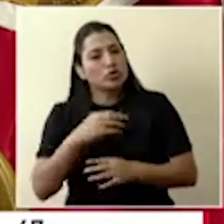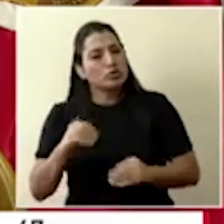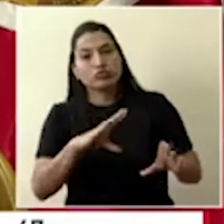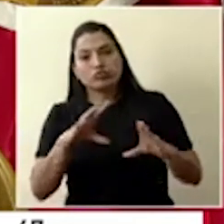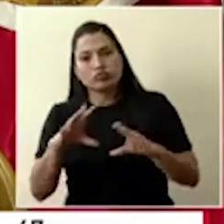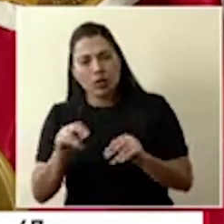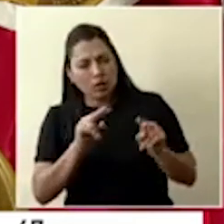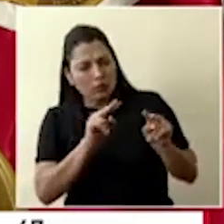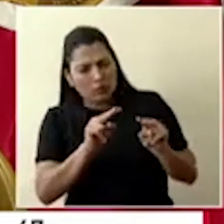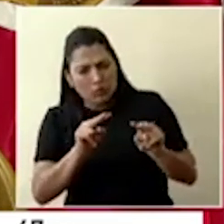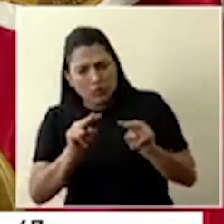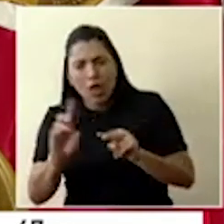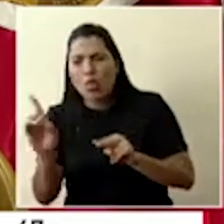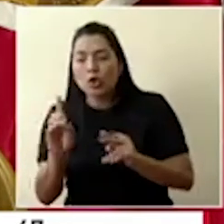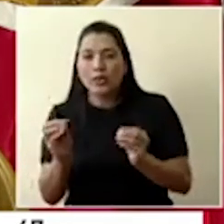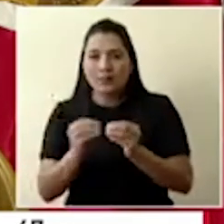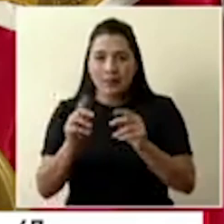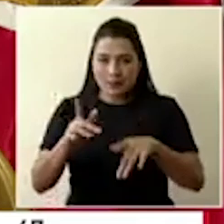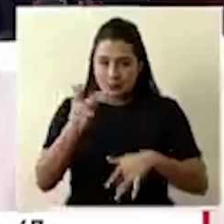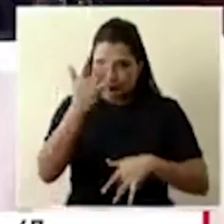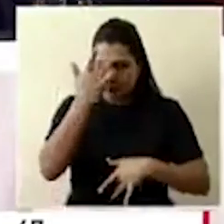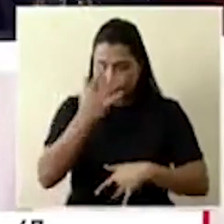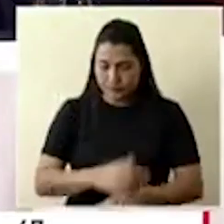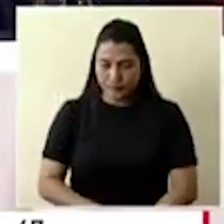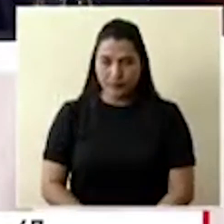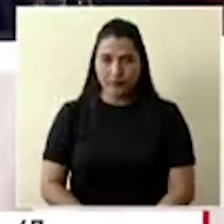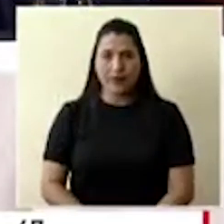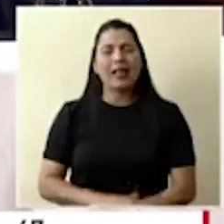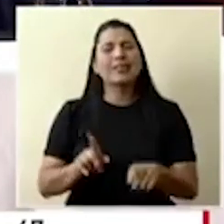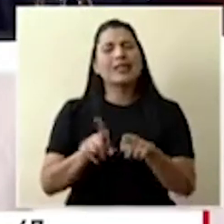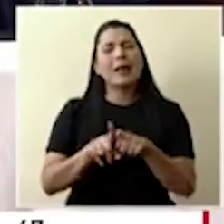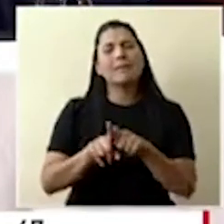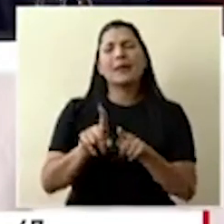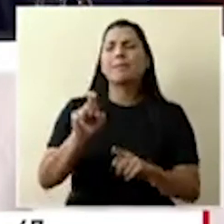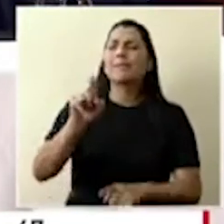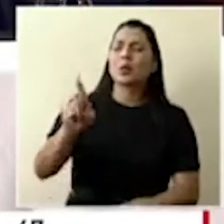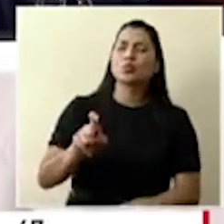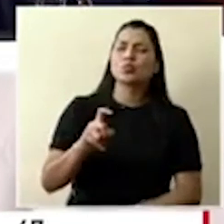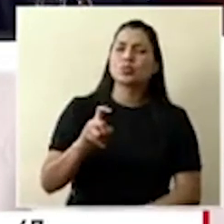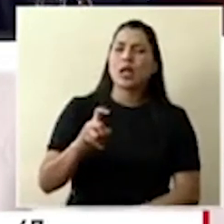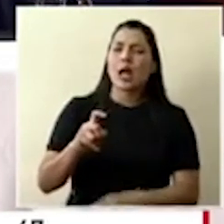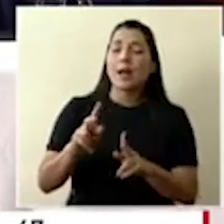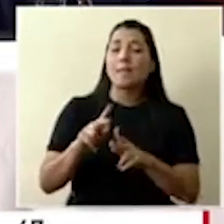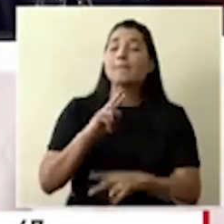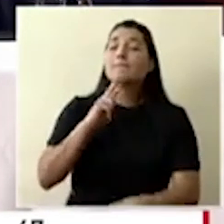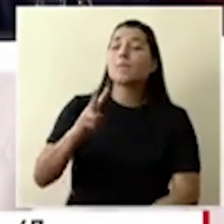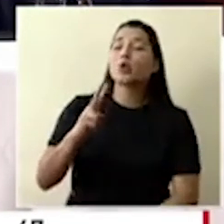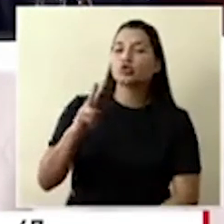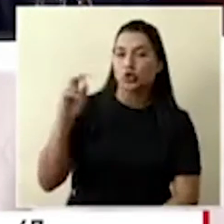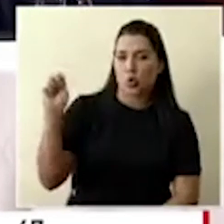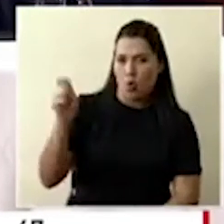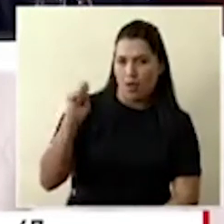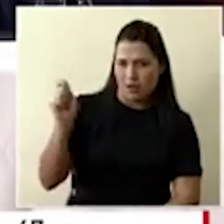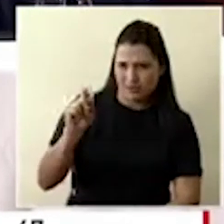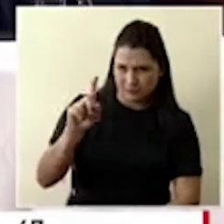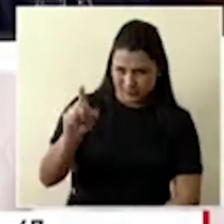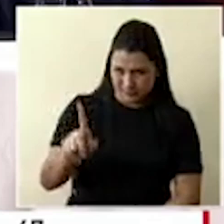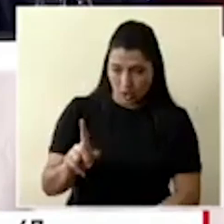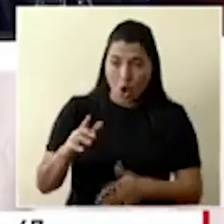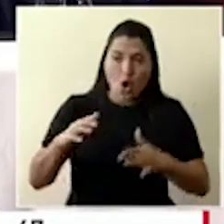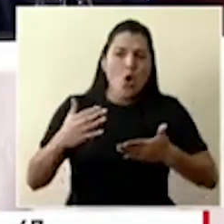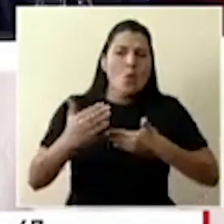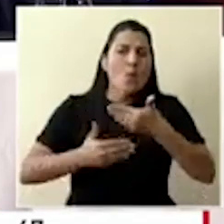epidemiológica. Don Alex, nos pregunta también la voz de Guanacaste, ¿cuál será el procedimiento a utilizar para transparentar